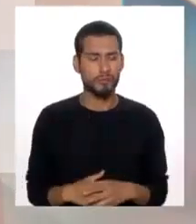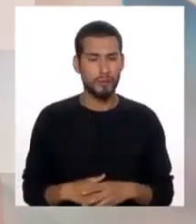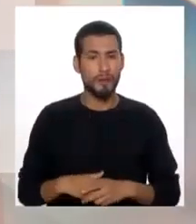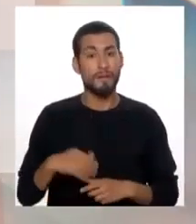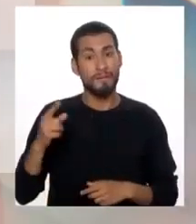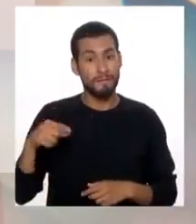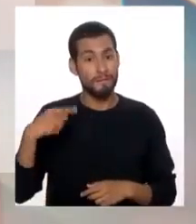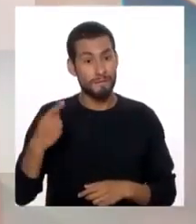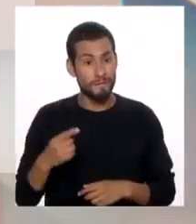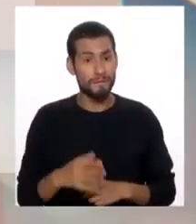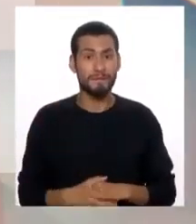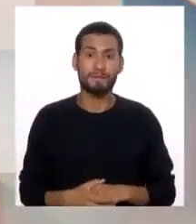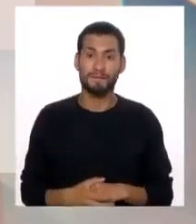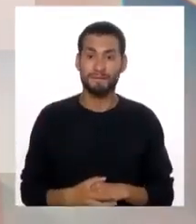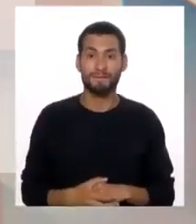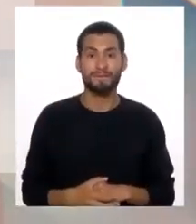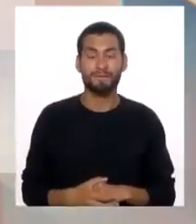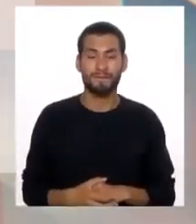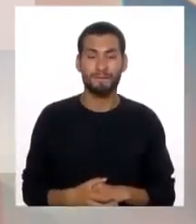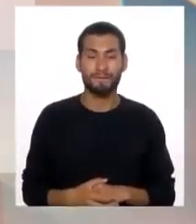Ahora sí, vamos con la siguiente.